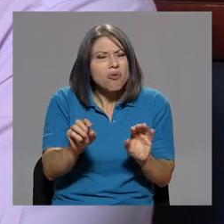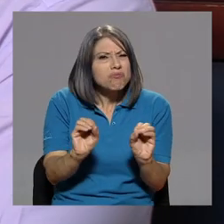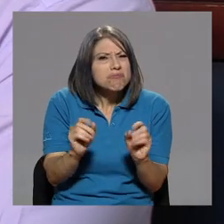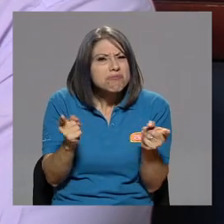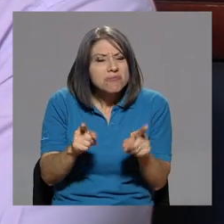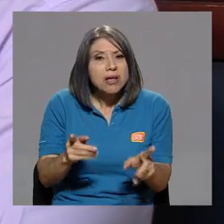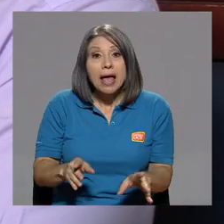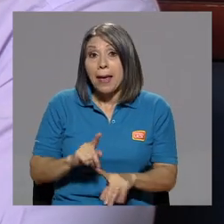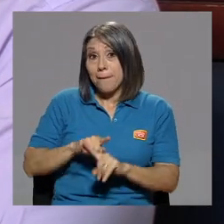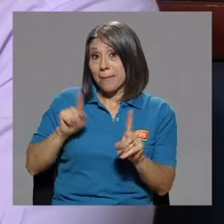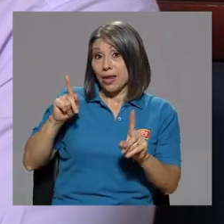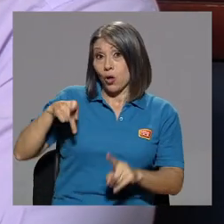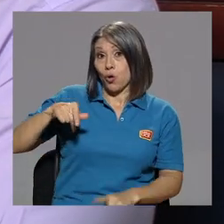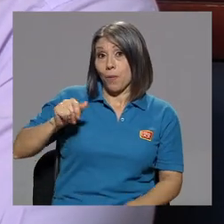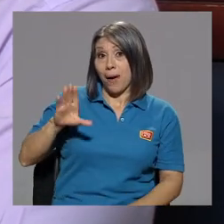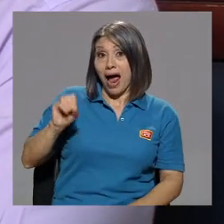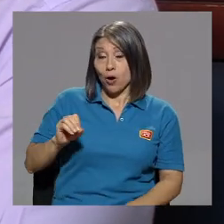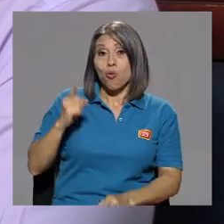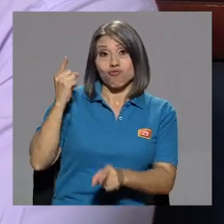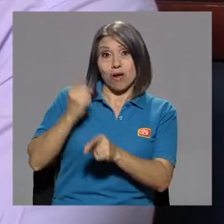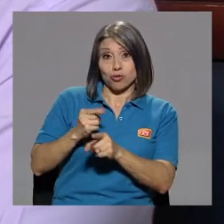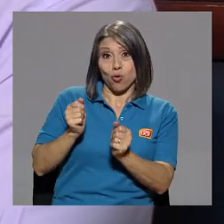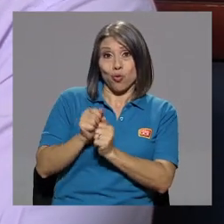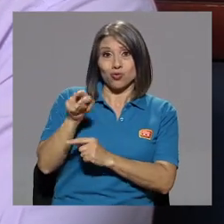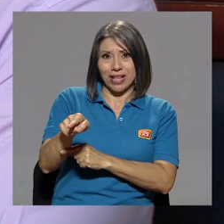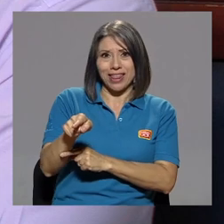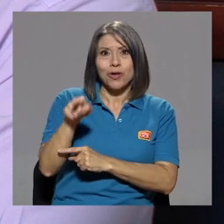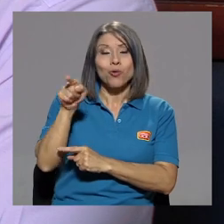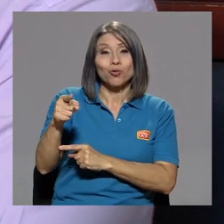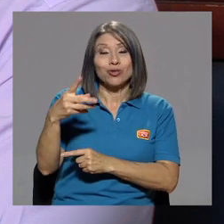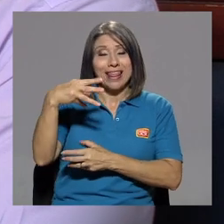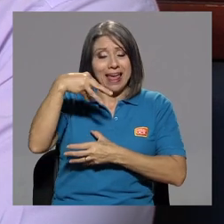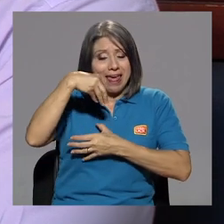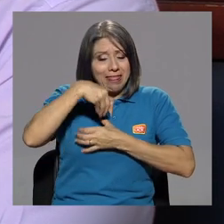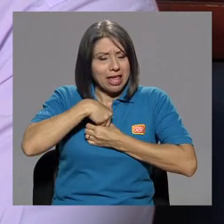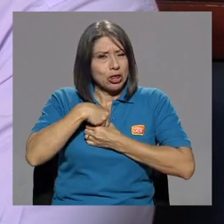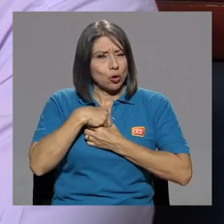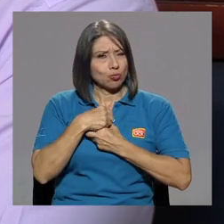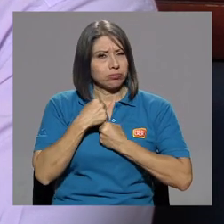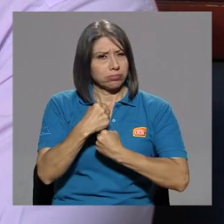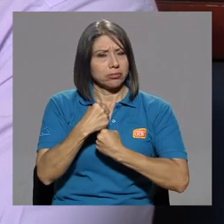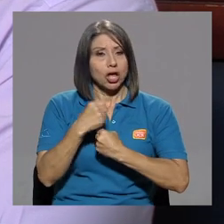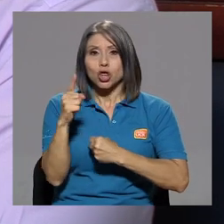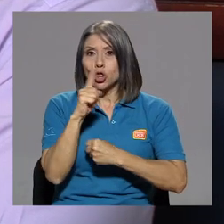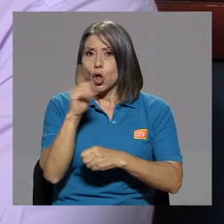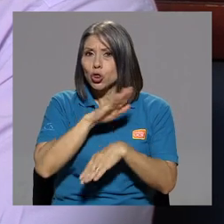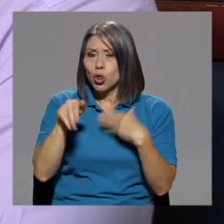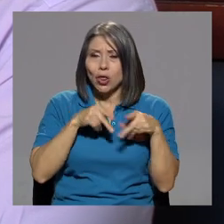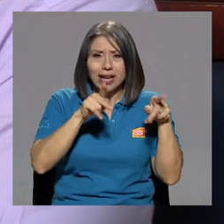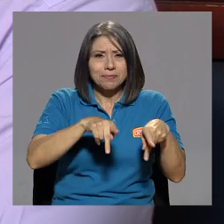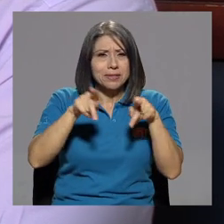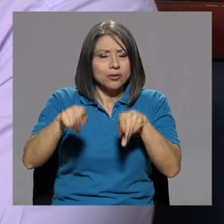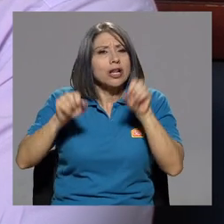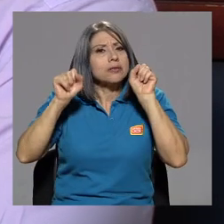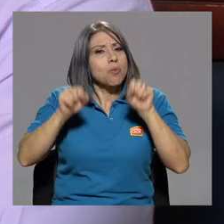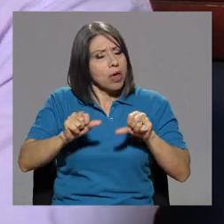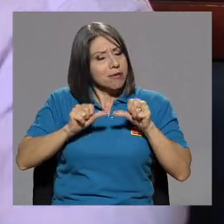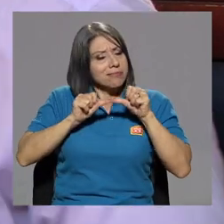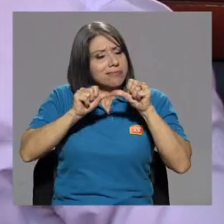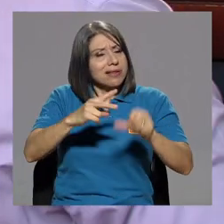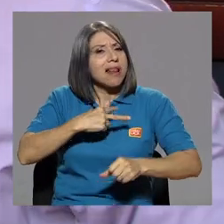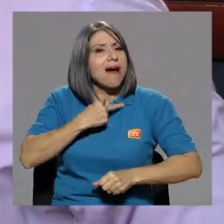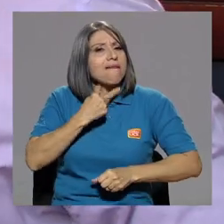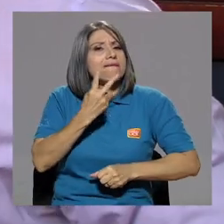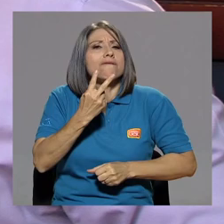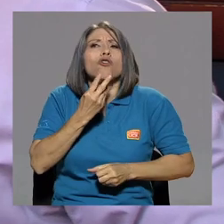nada. Sí, pero don Paco, tenía mucha razón con usted, es que usted tiene un tractor ahí adentro, porque no todas las personas pueden conservar la voz